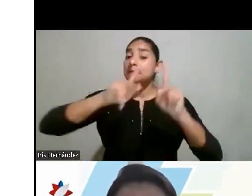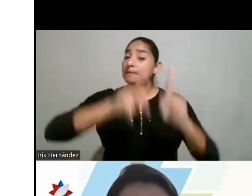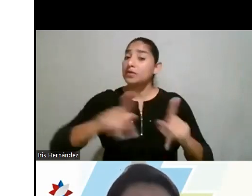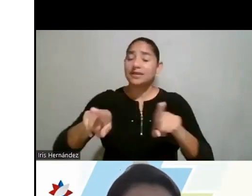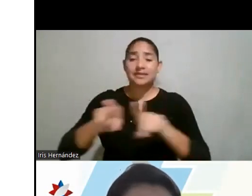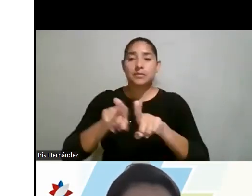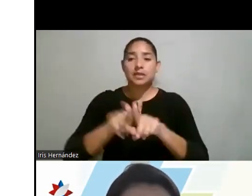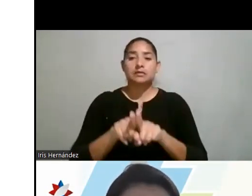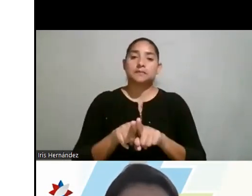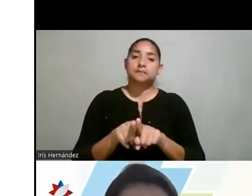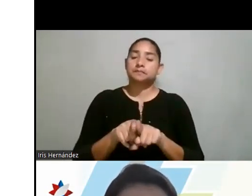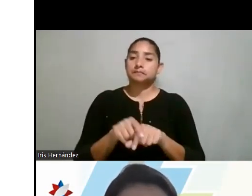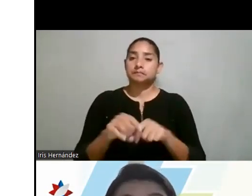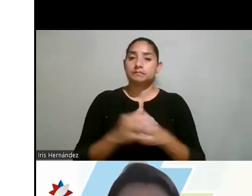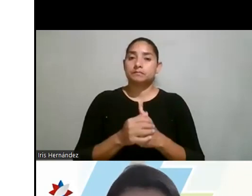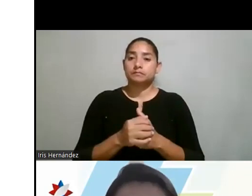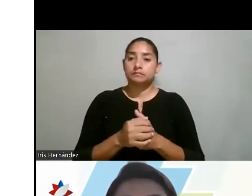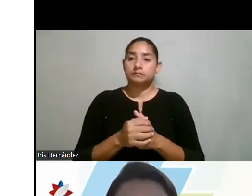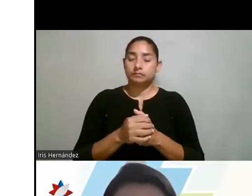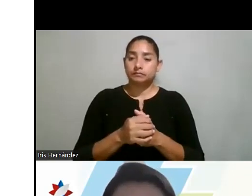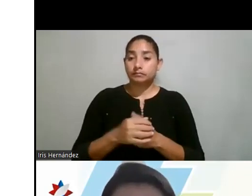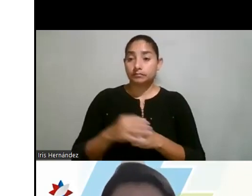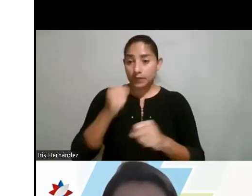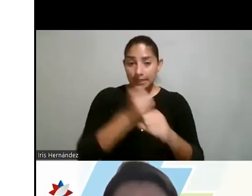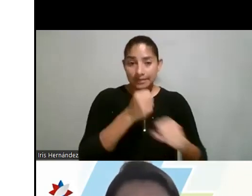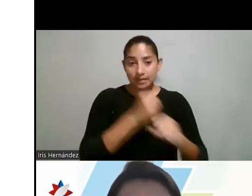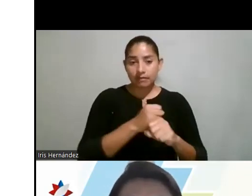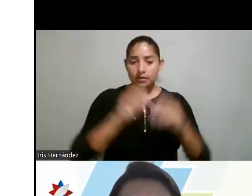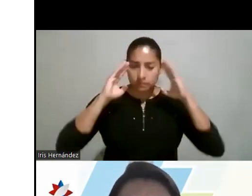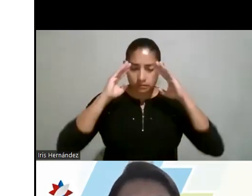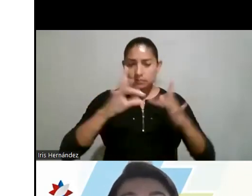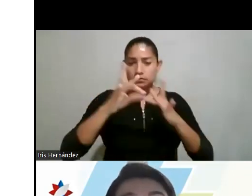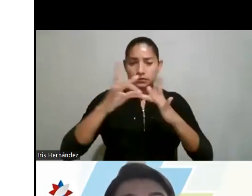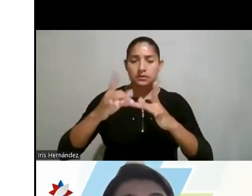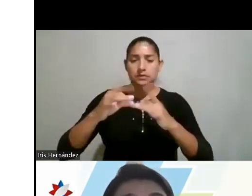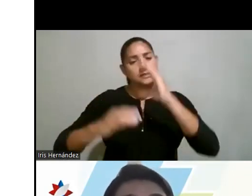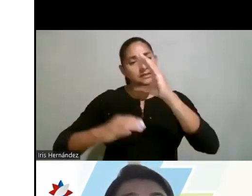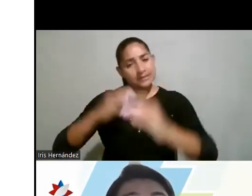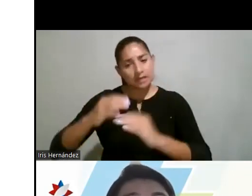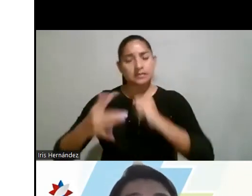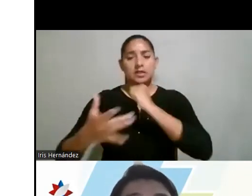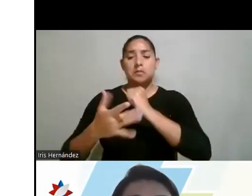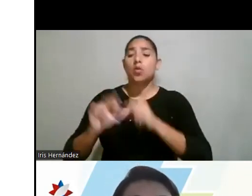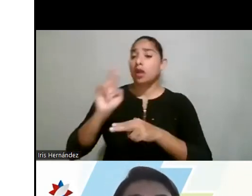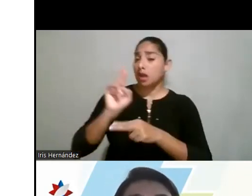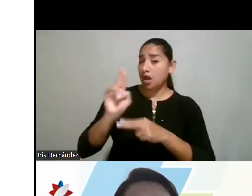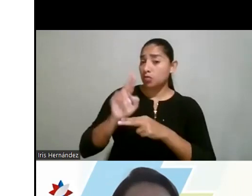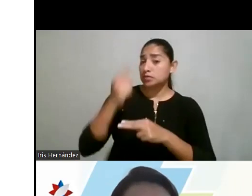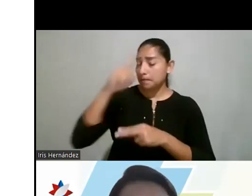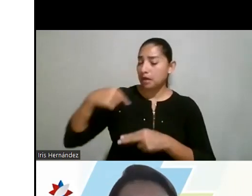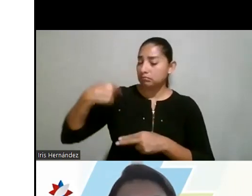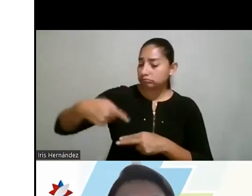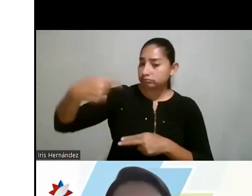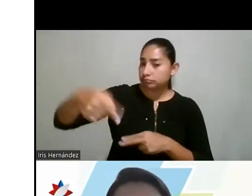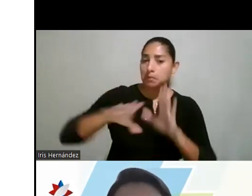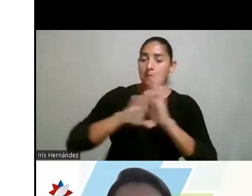no necesariamente se trabajan o se especializan en campos científicos tecnológicos pero que sí usan la tecnología para el día a día. Por